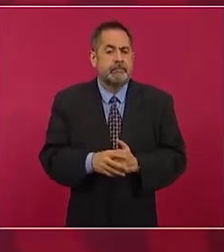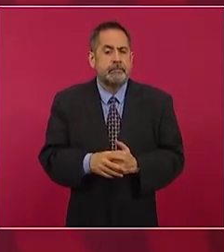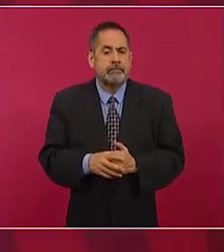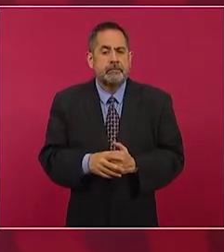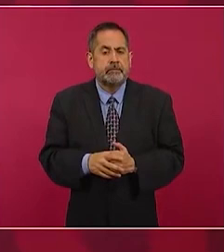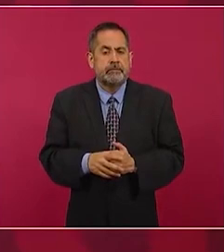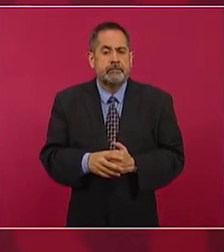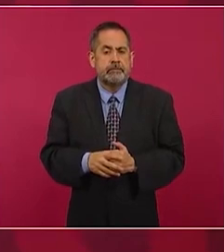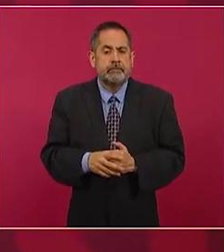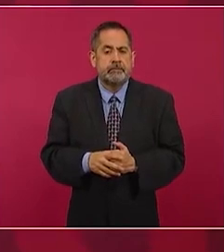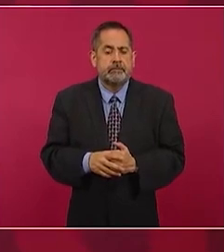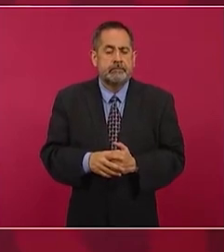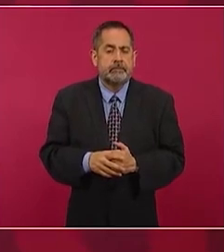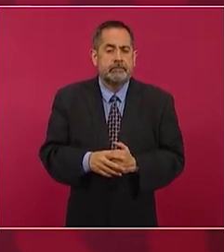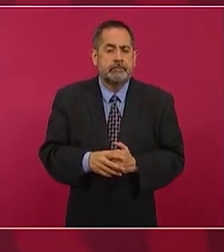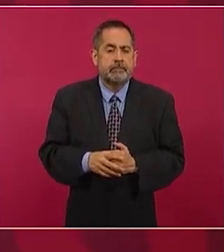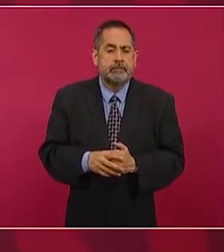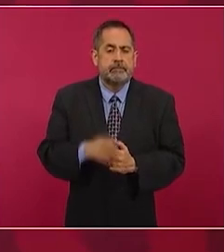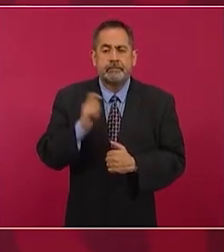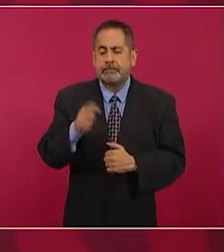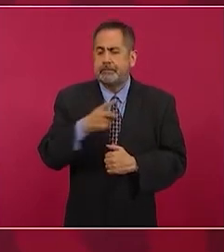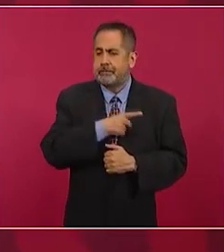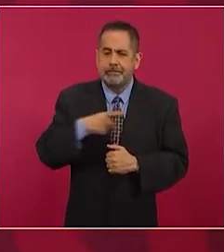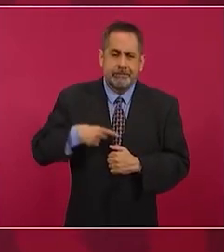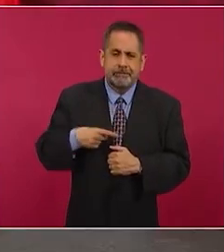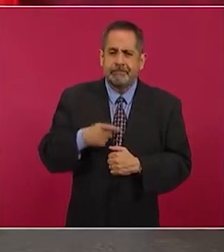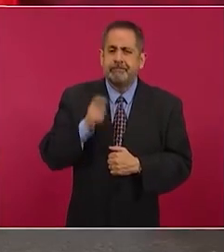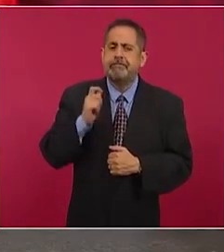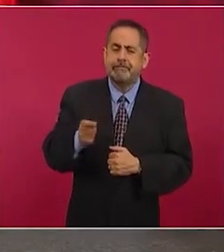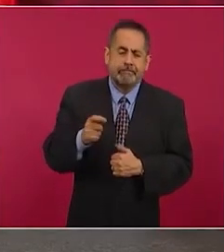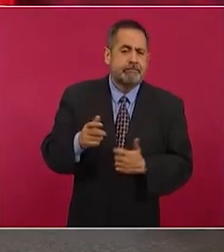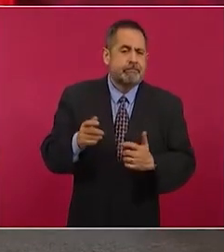que se debe continuar